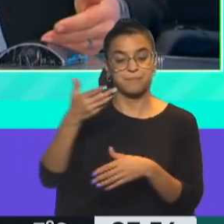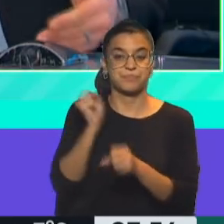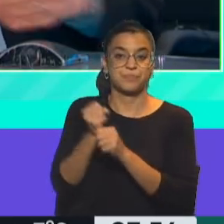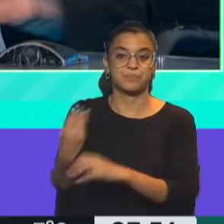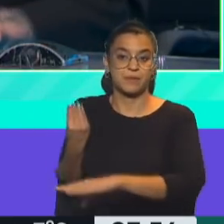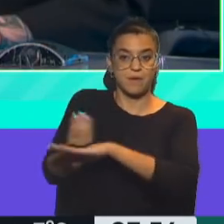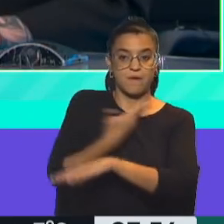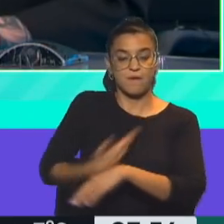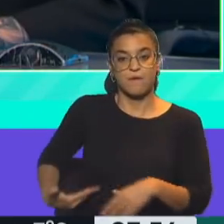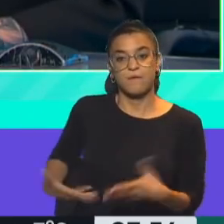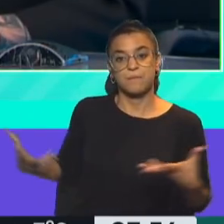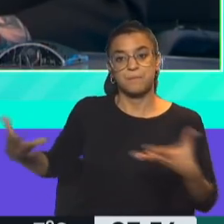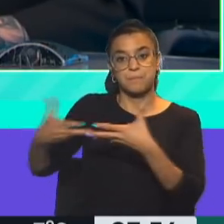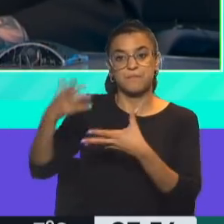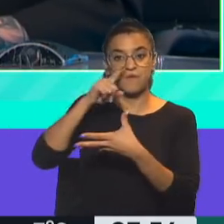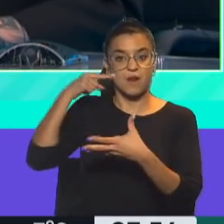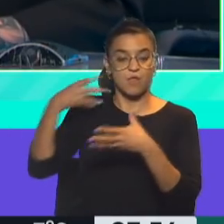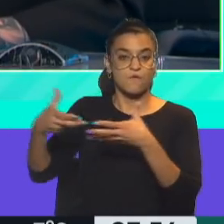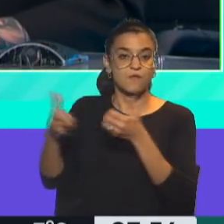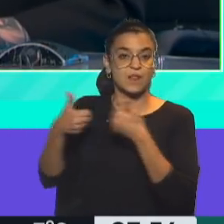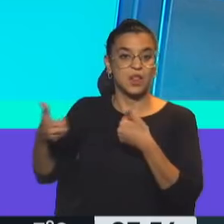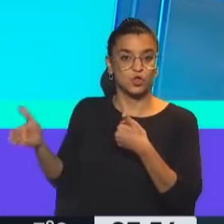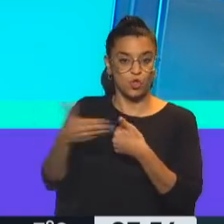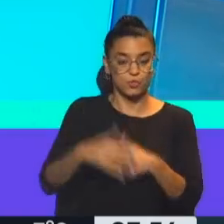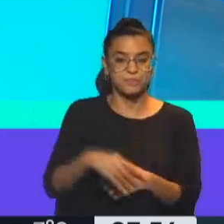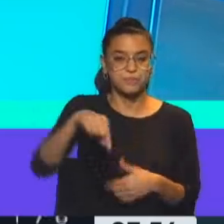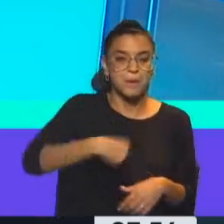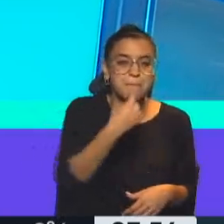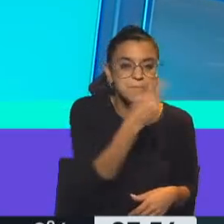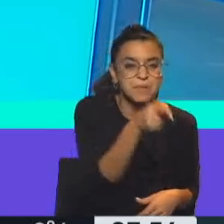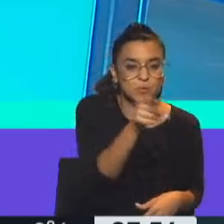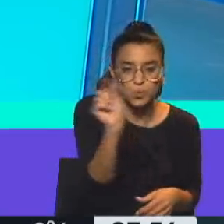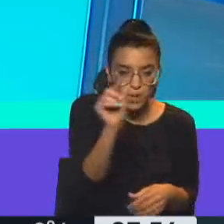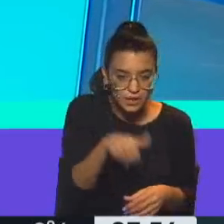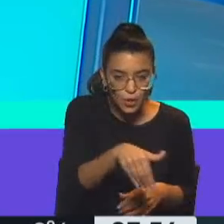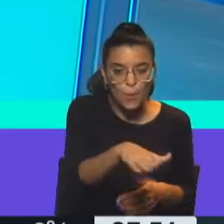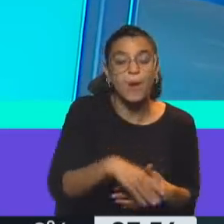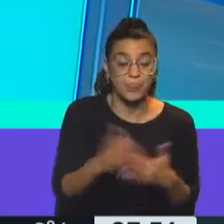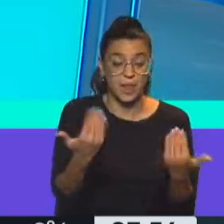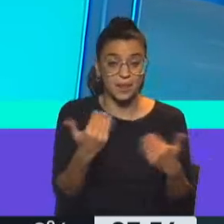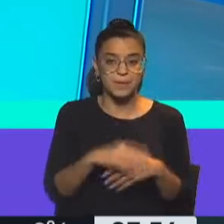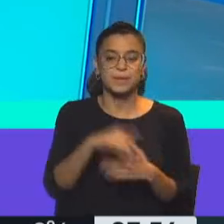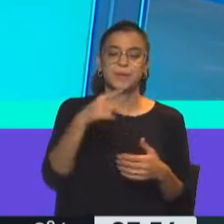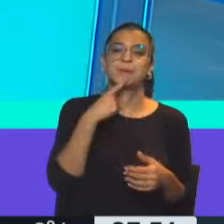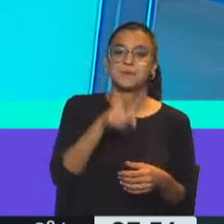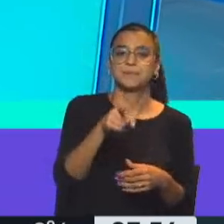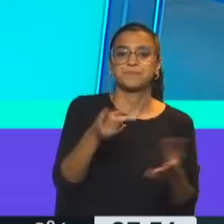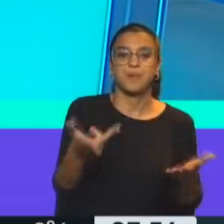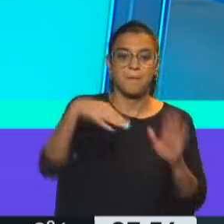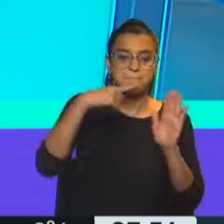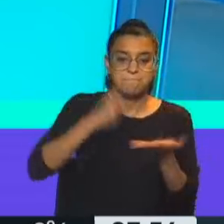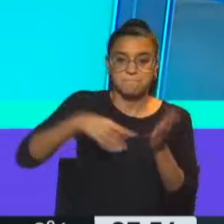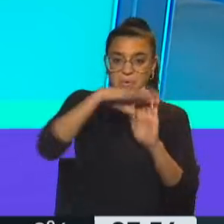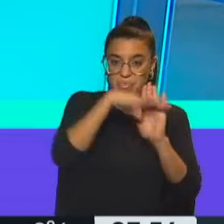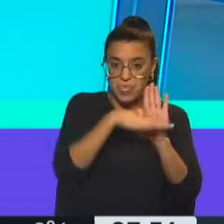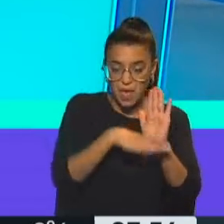Frente de Todos, de Alberto Fernández al Frente del Gobierno Nacional. pero te dejo una pregunta para dentro de un ratito. Dale. Dentro de estas medidas